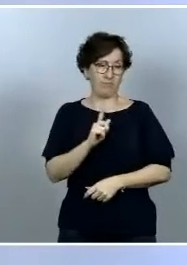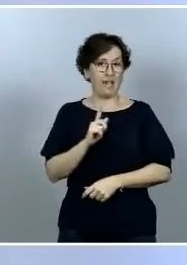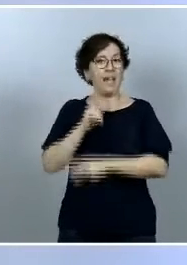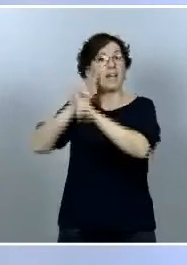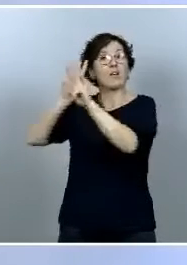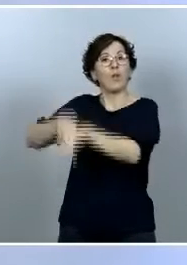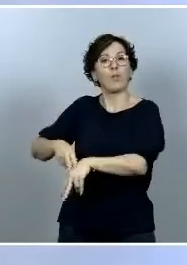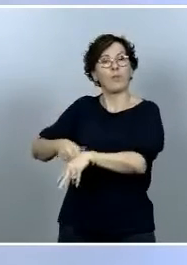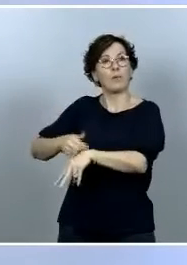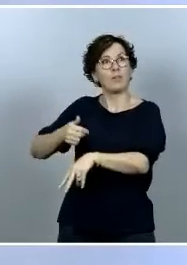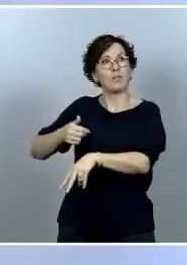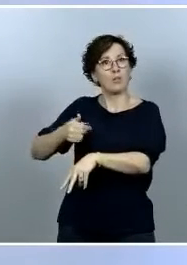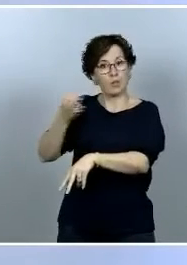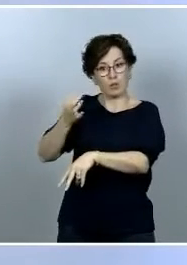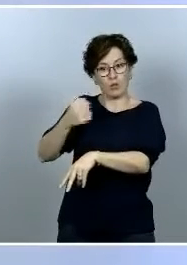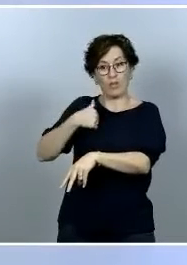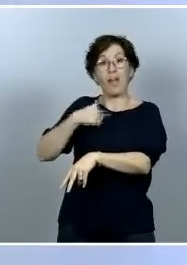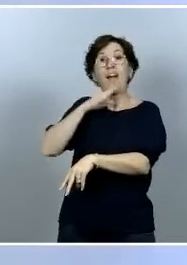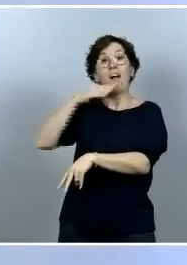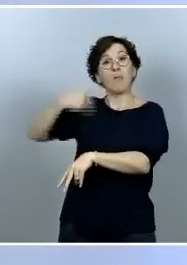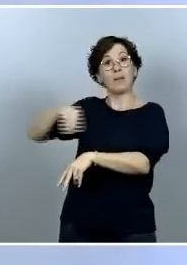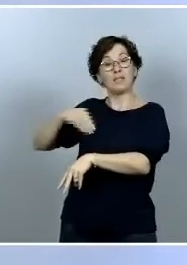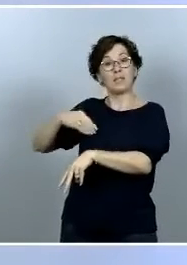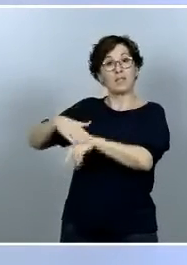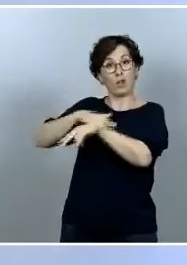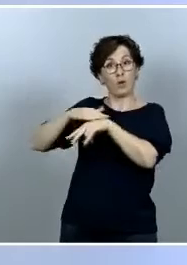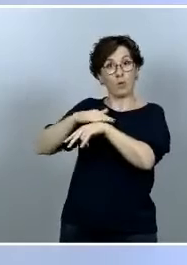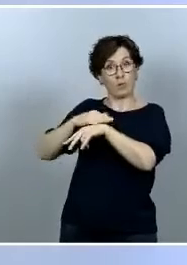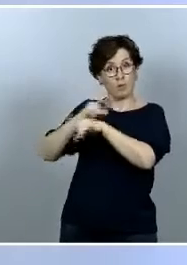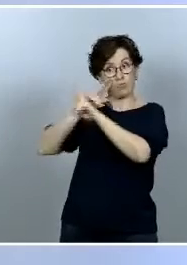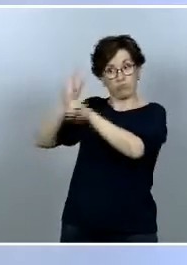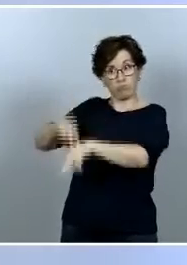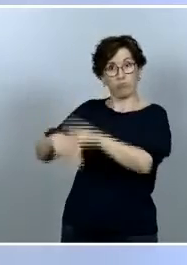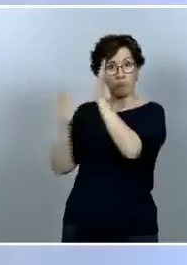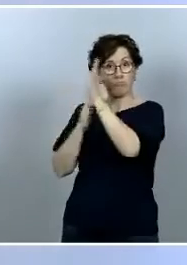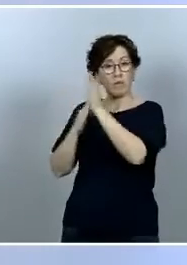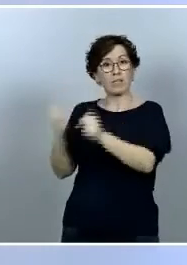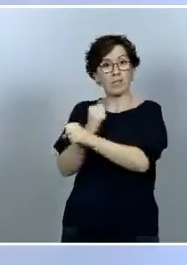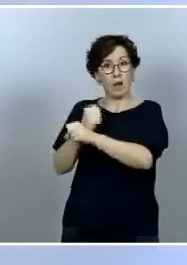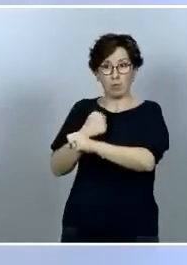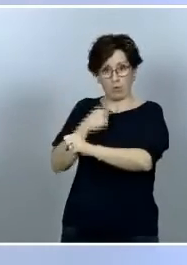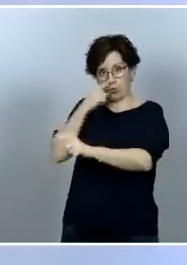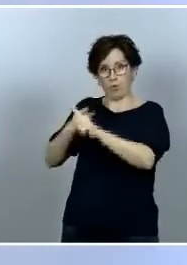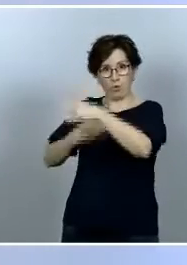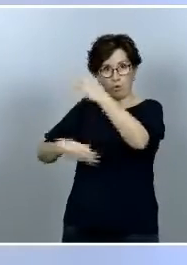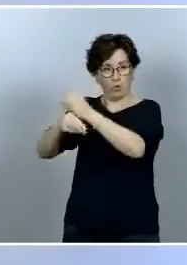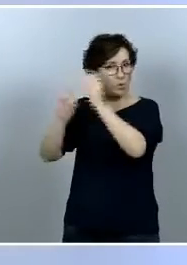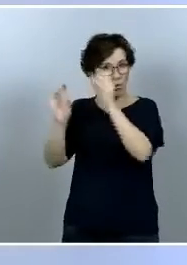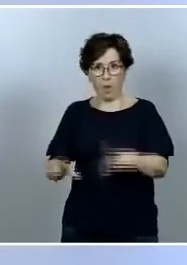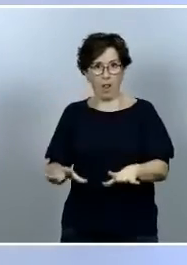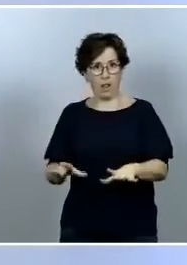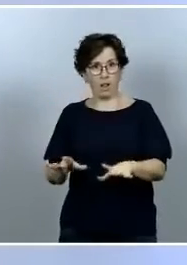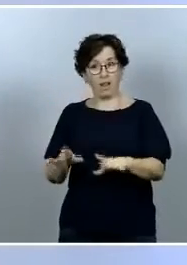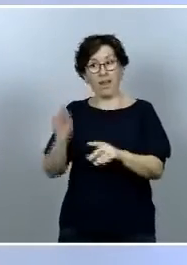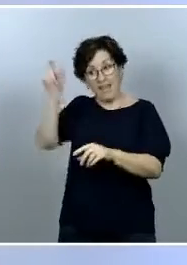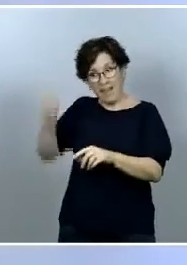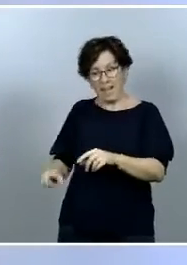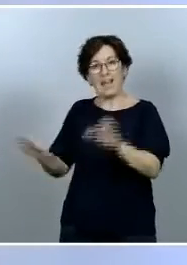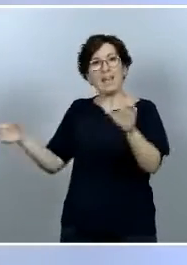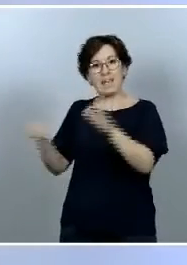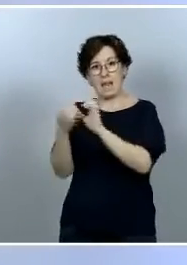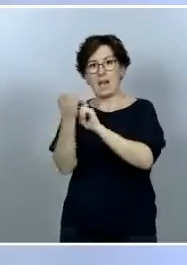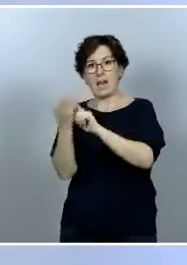subo mis palabras a las que expresó el presidente del gobierno reconociendo la labor que ha hecho Fernando Simón y todo el equipo que le apoya y todos los